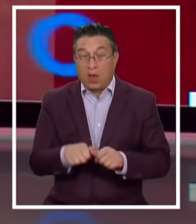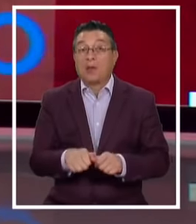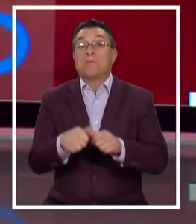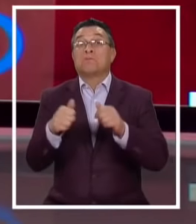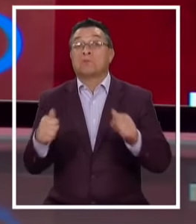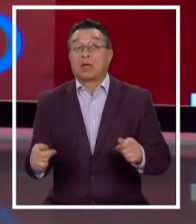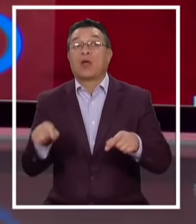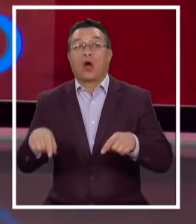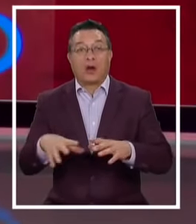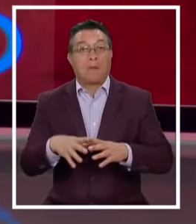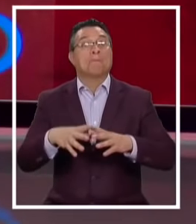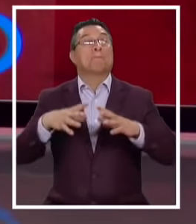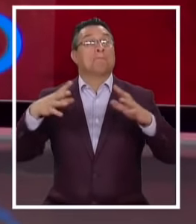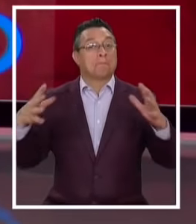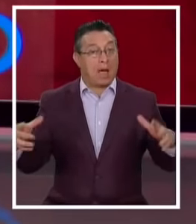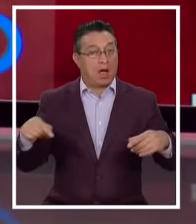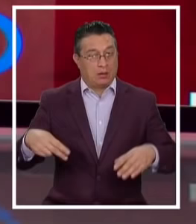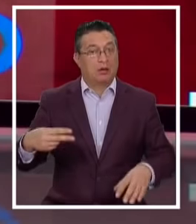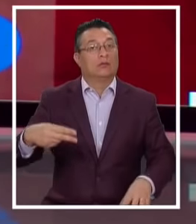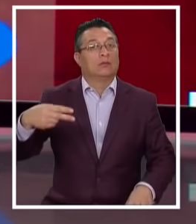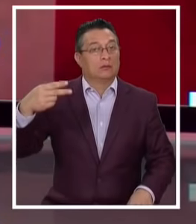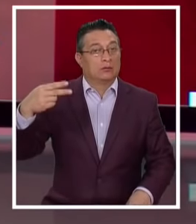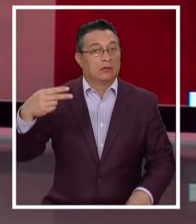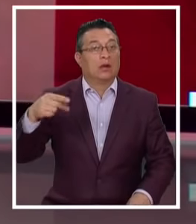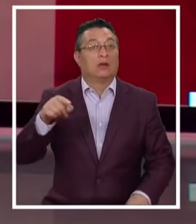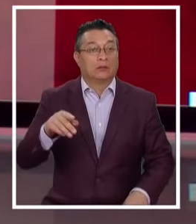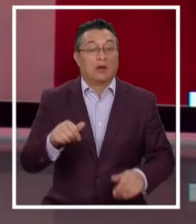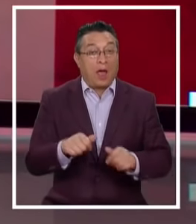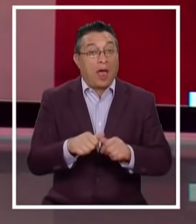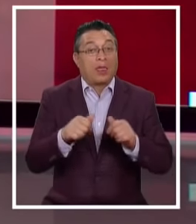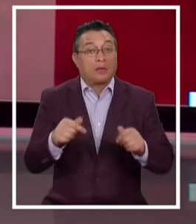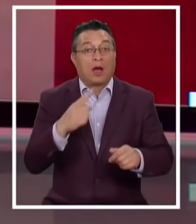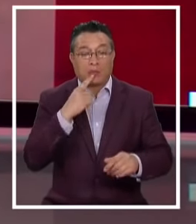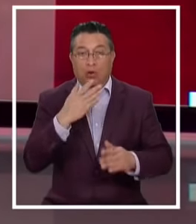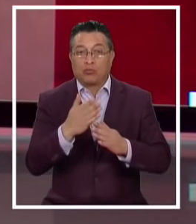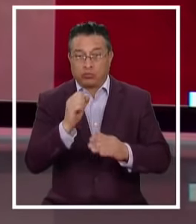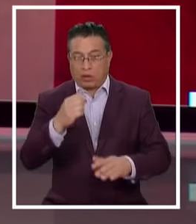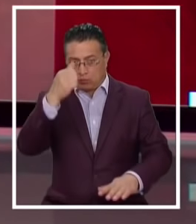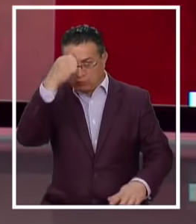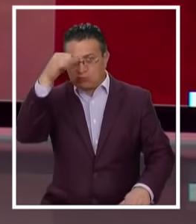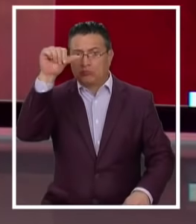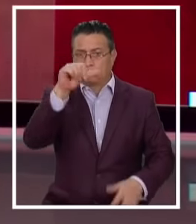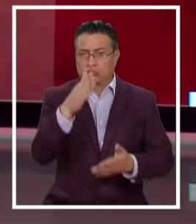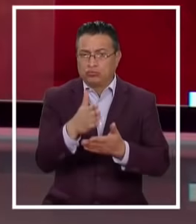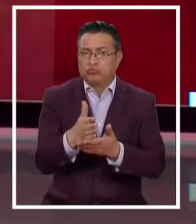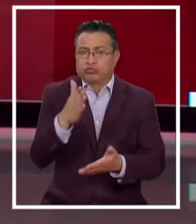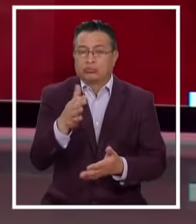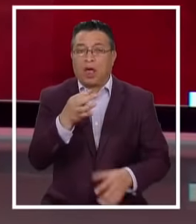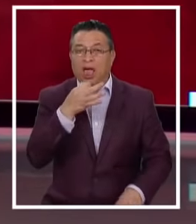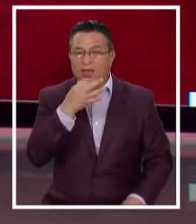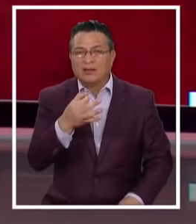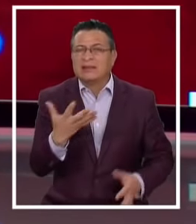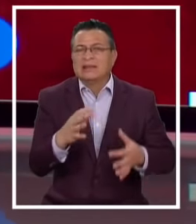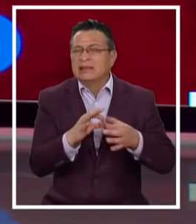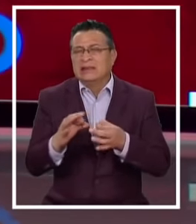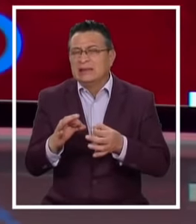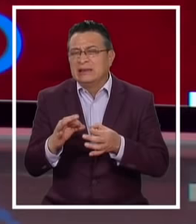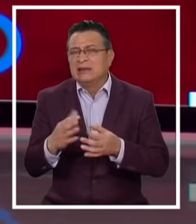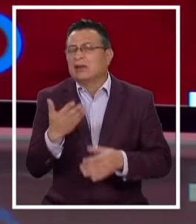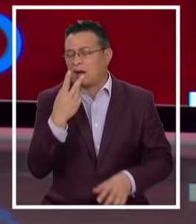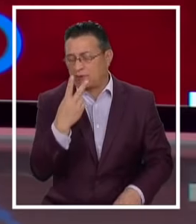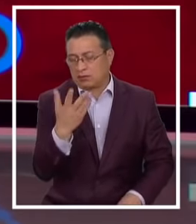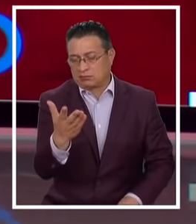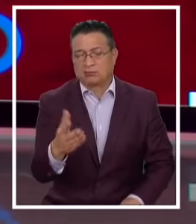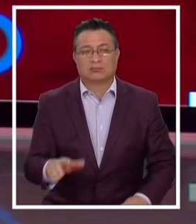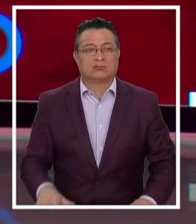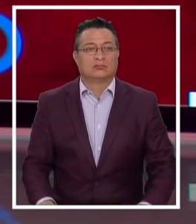Fue mucho más allá Incluso Imponiendo duras sanciones ¿De qué se trata? Sofía Dib nos cuenta